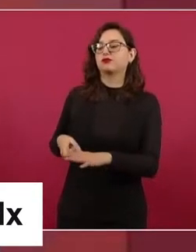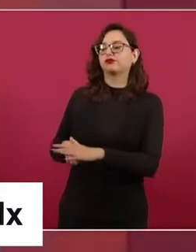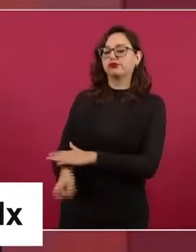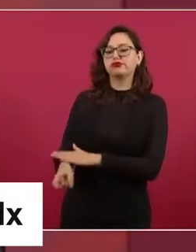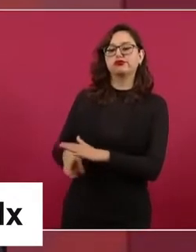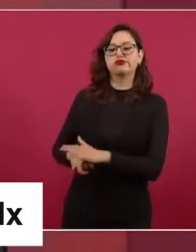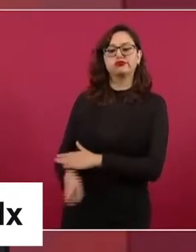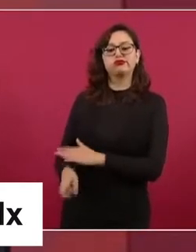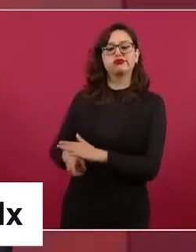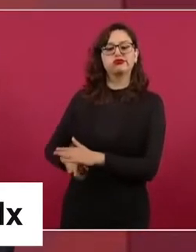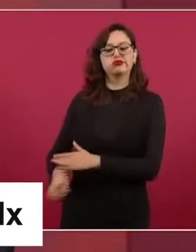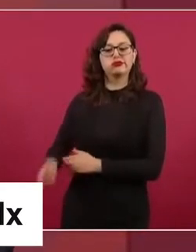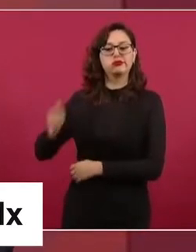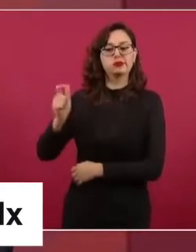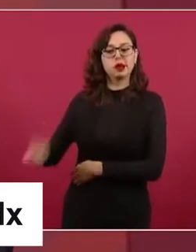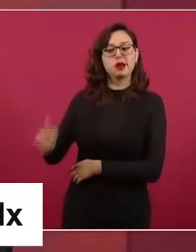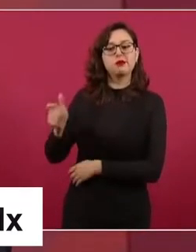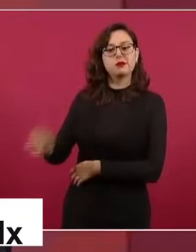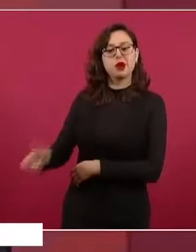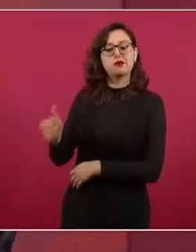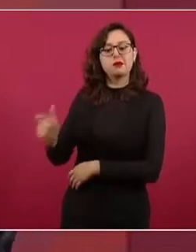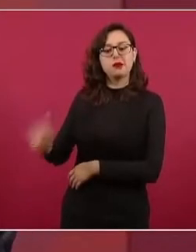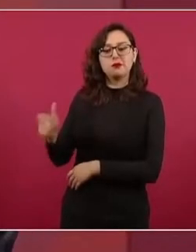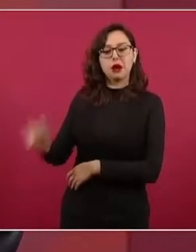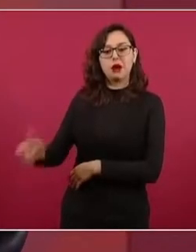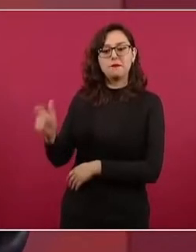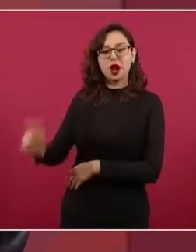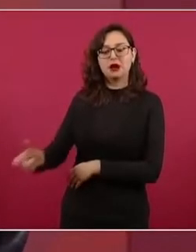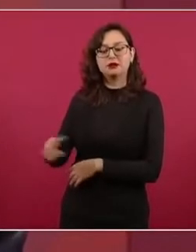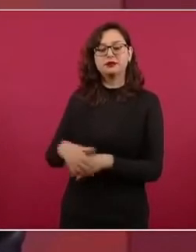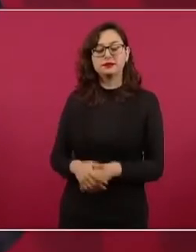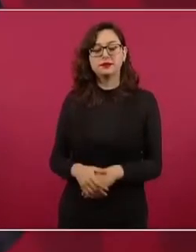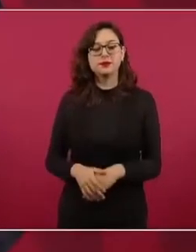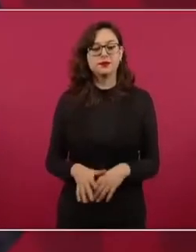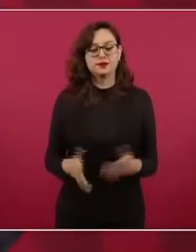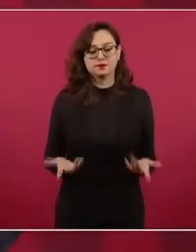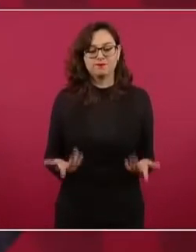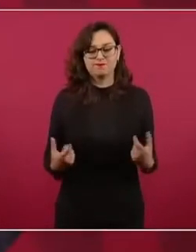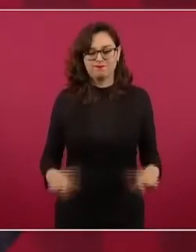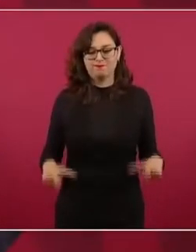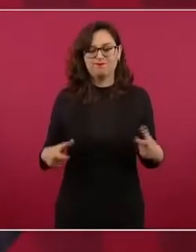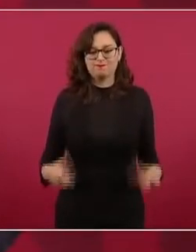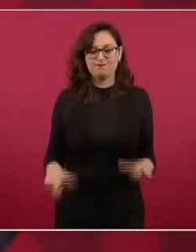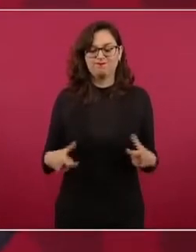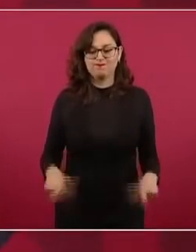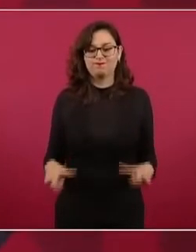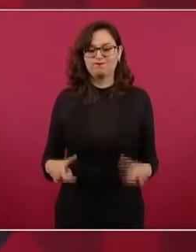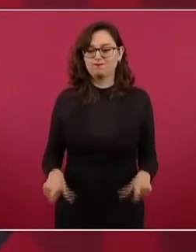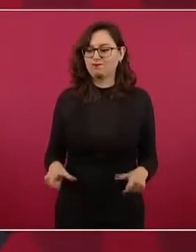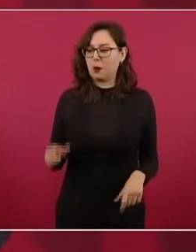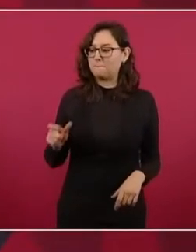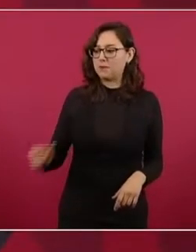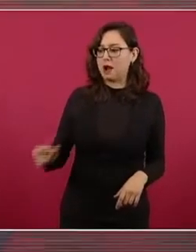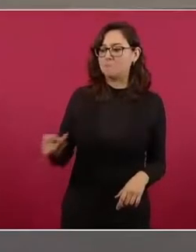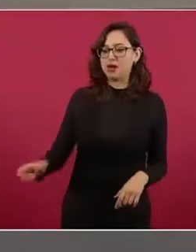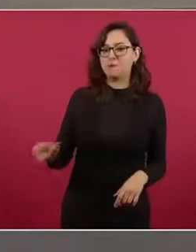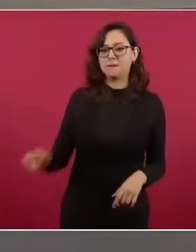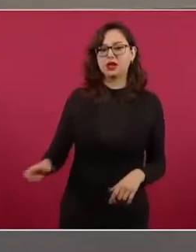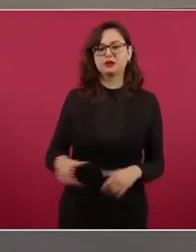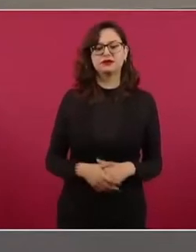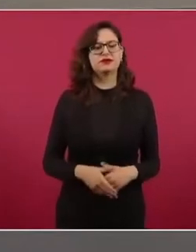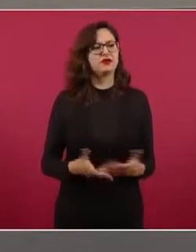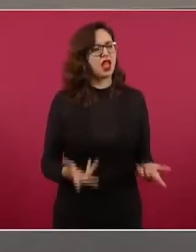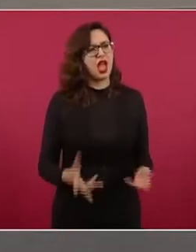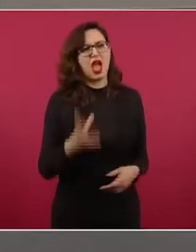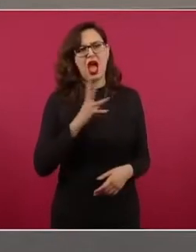les pagaban los potentados. Hay muchos medios mexicanos